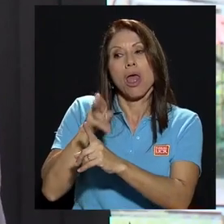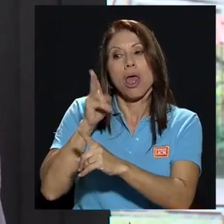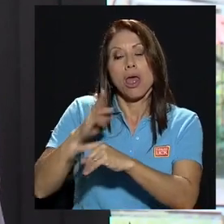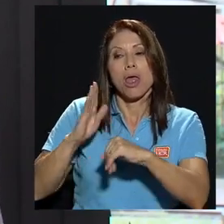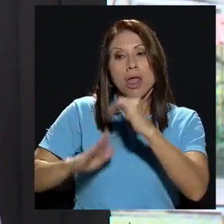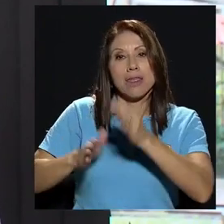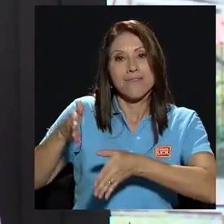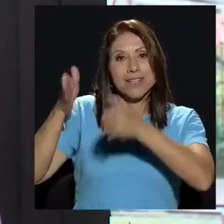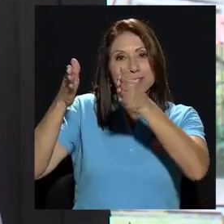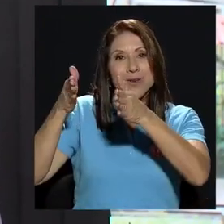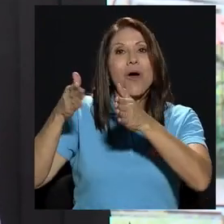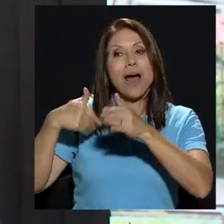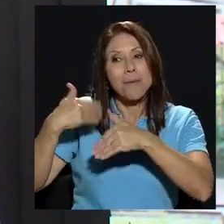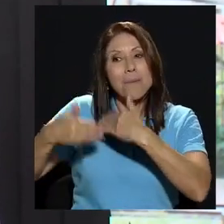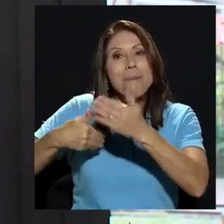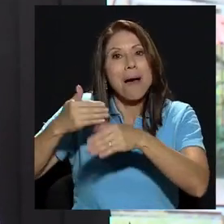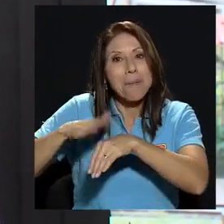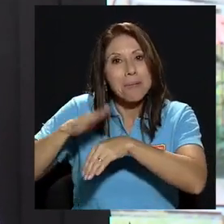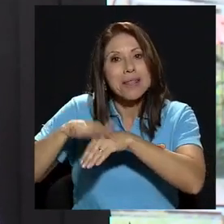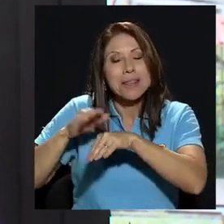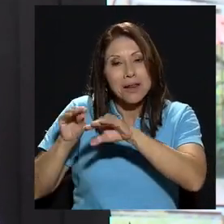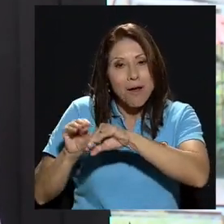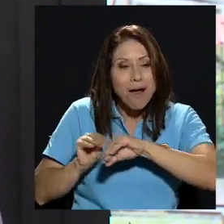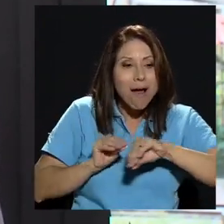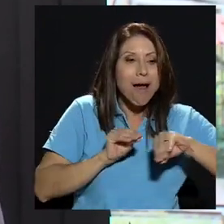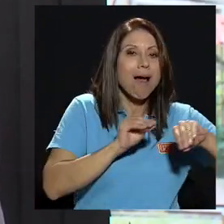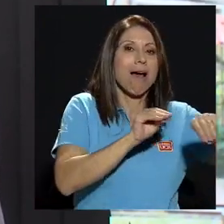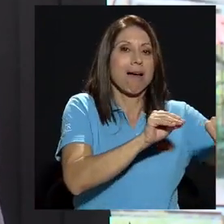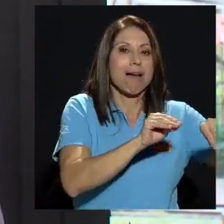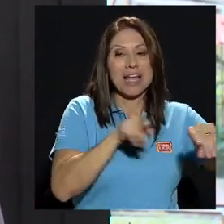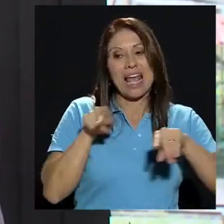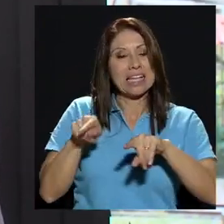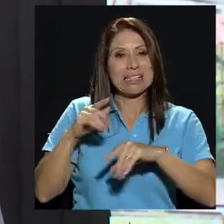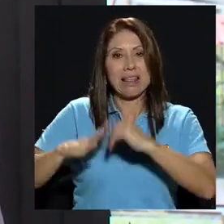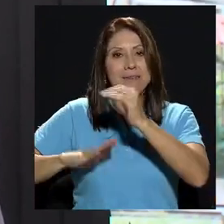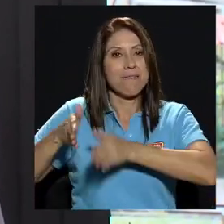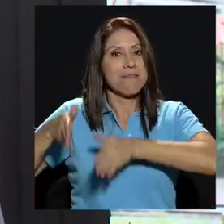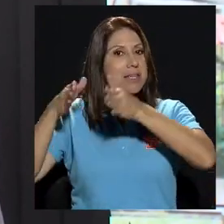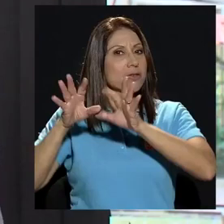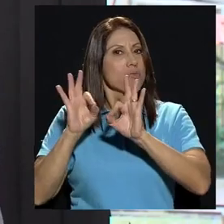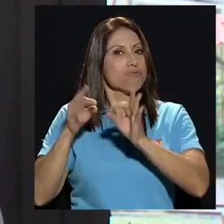ya no reúne suficientes condiciones pero que